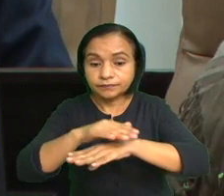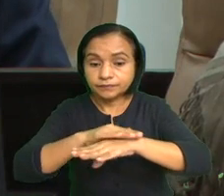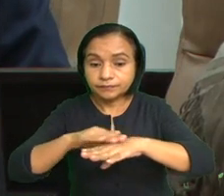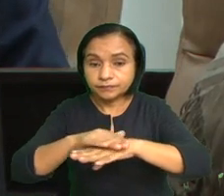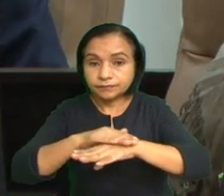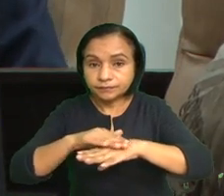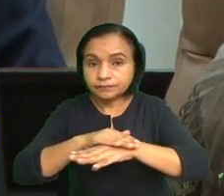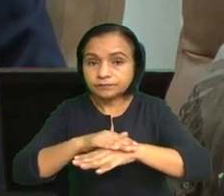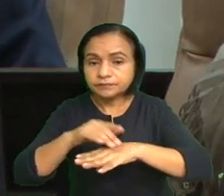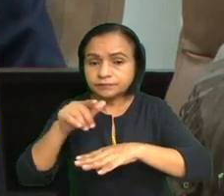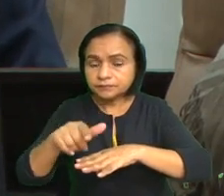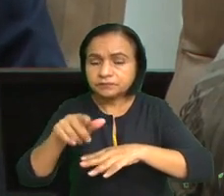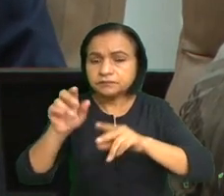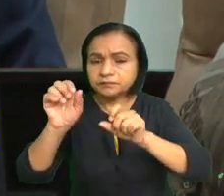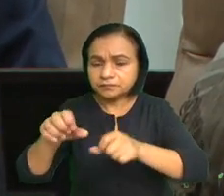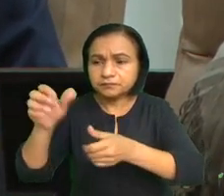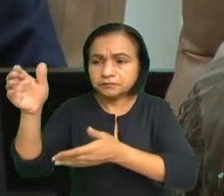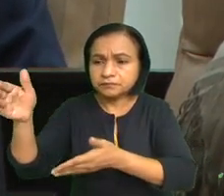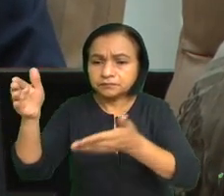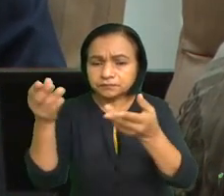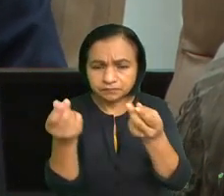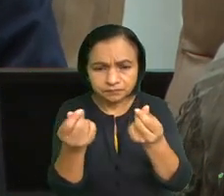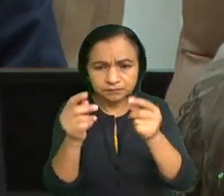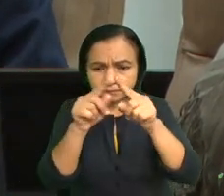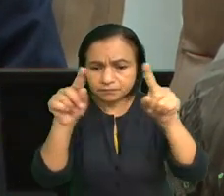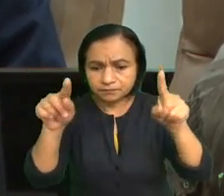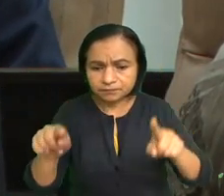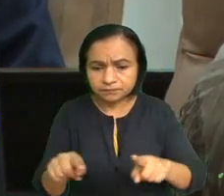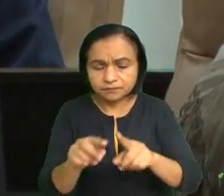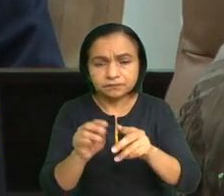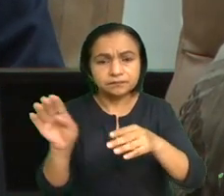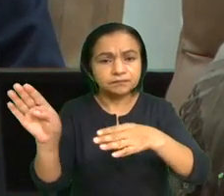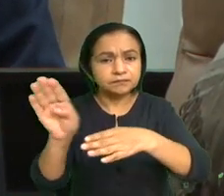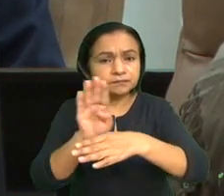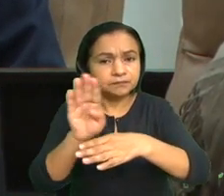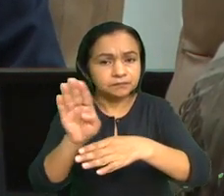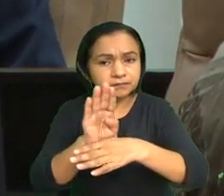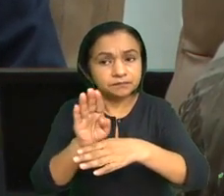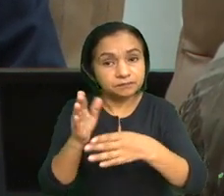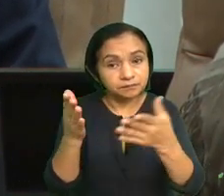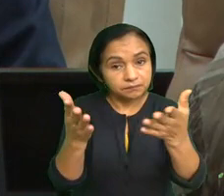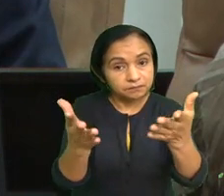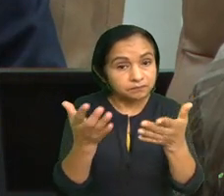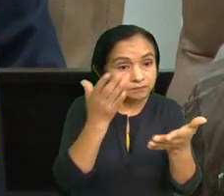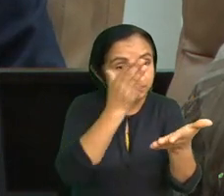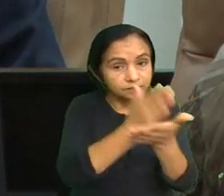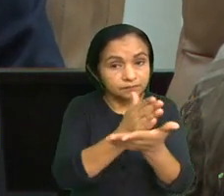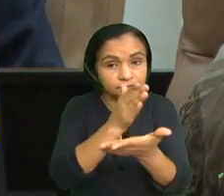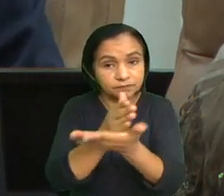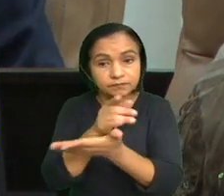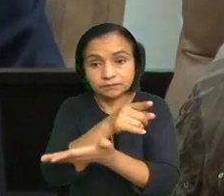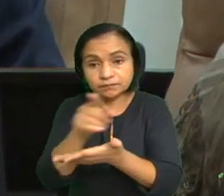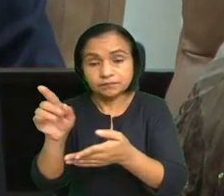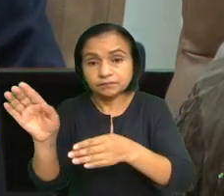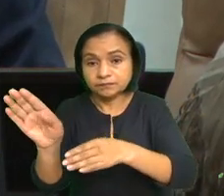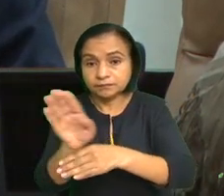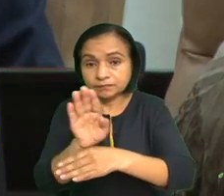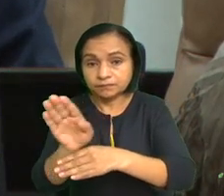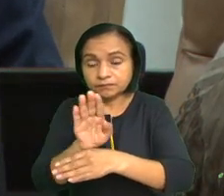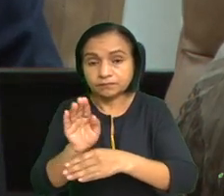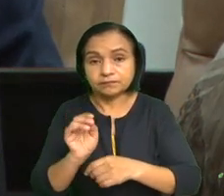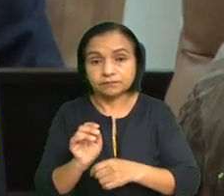actividad de proveer activos virtuales a los bancos que así lo determinen. Y por ser estos